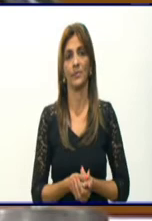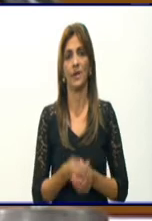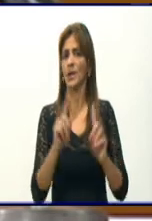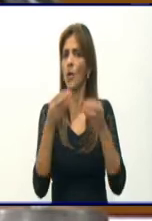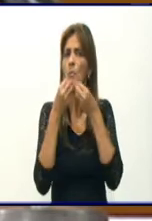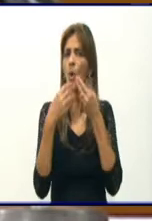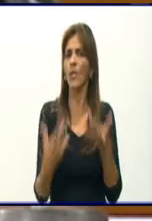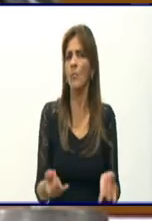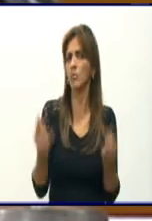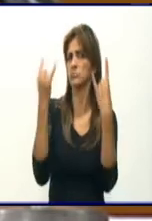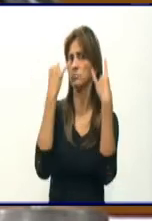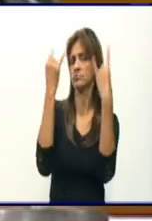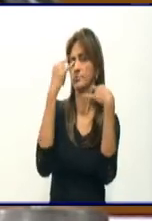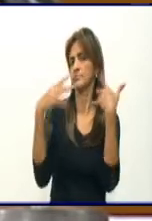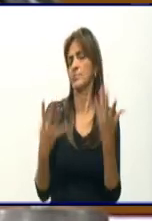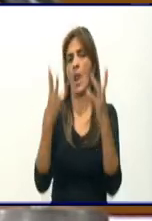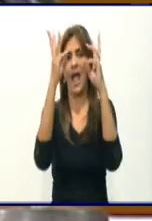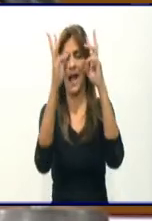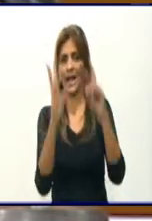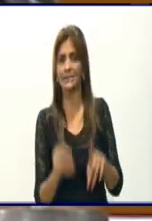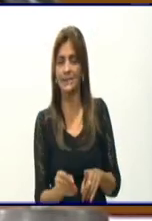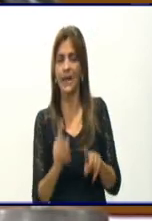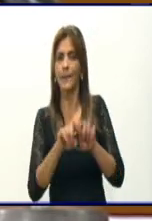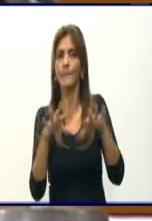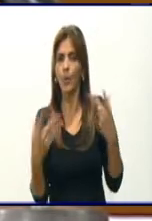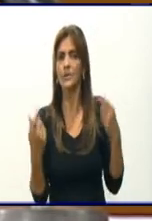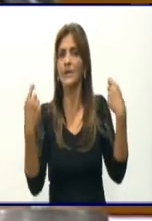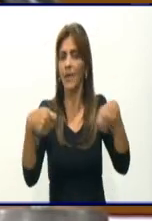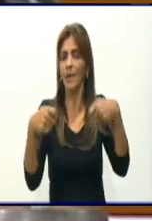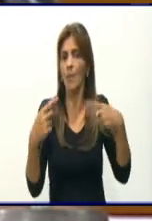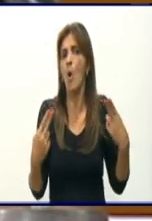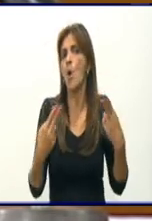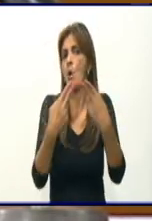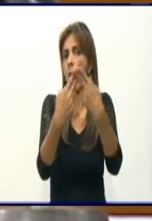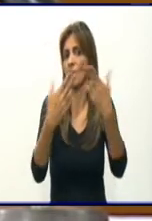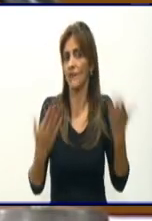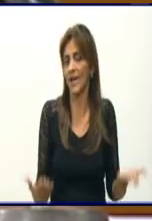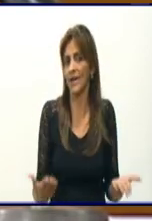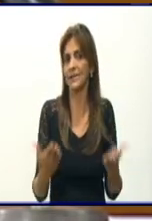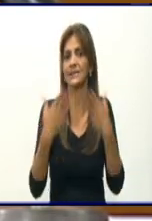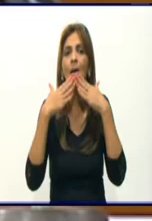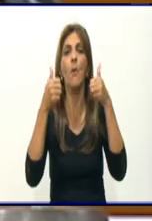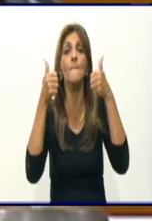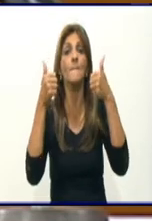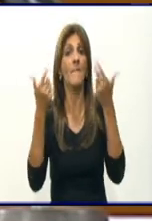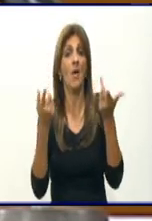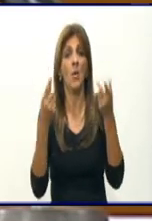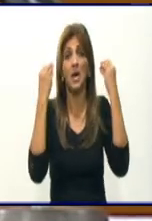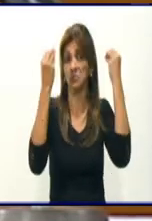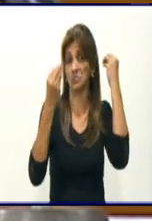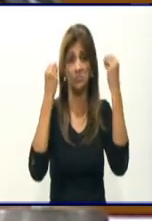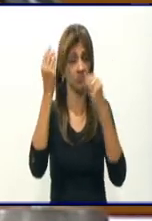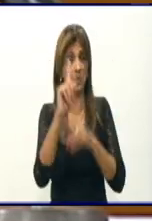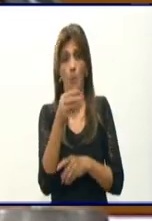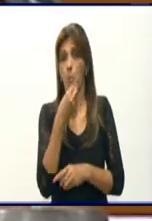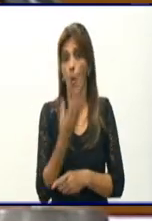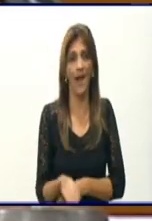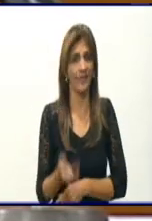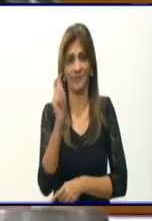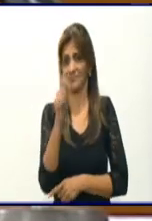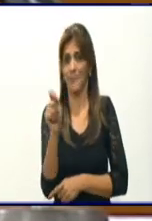en estos momentos tener confianza en que estamos mejorando, en que estamos bien, es muy peligroso.